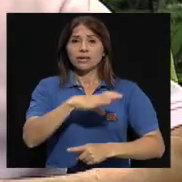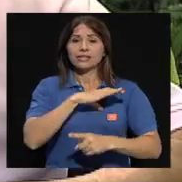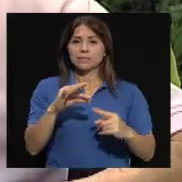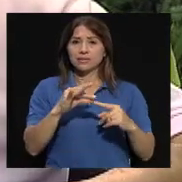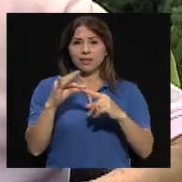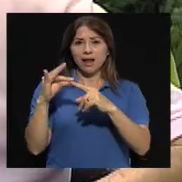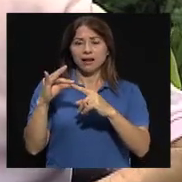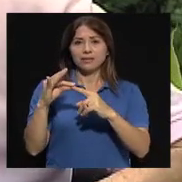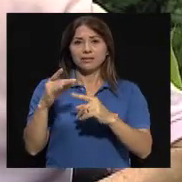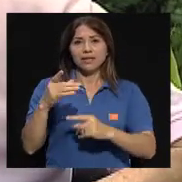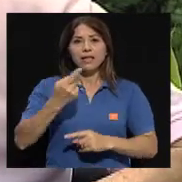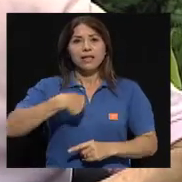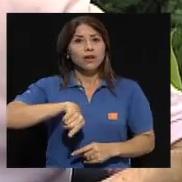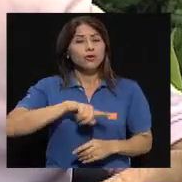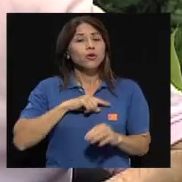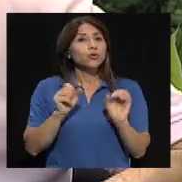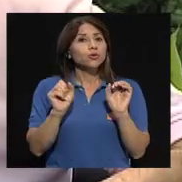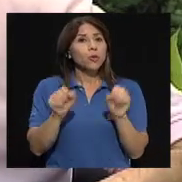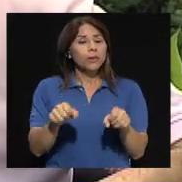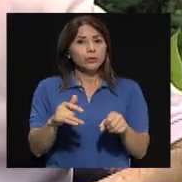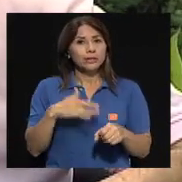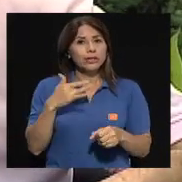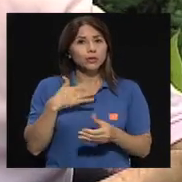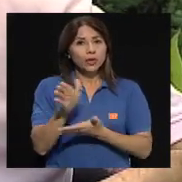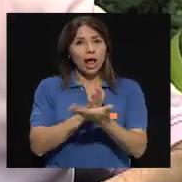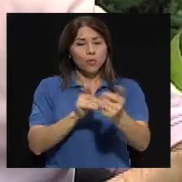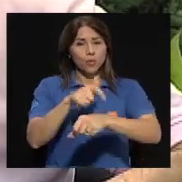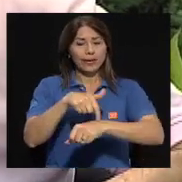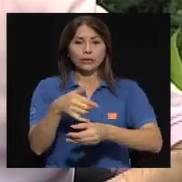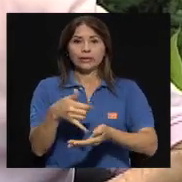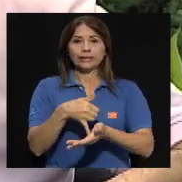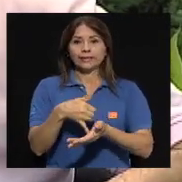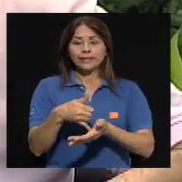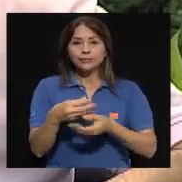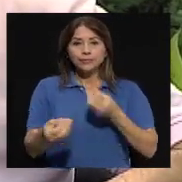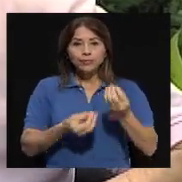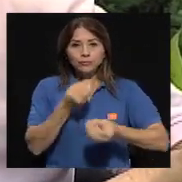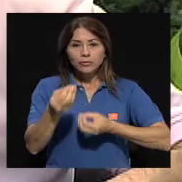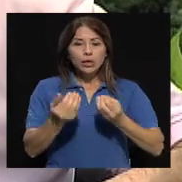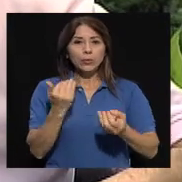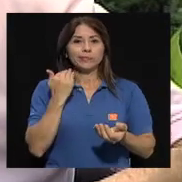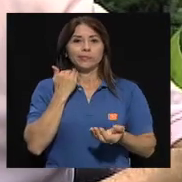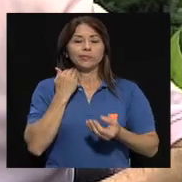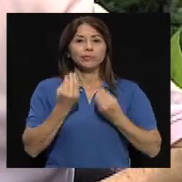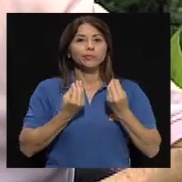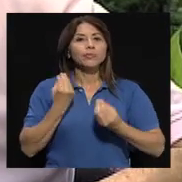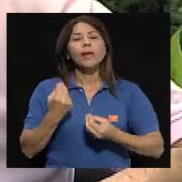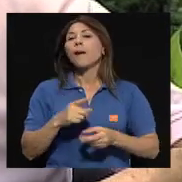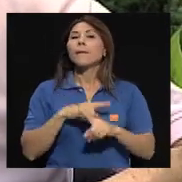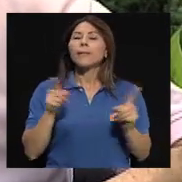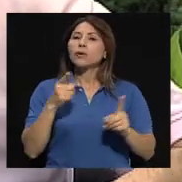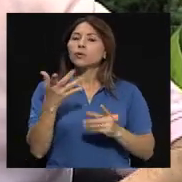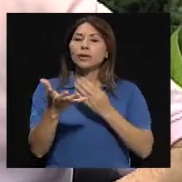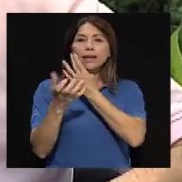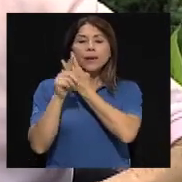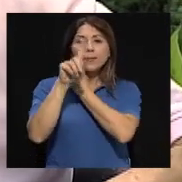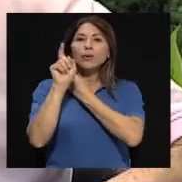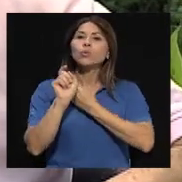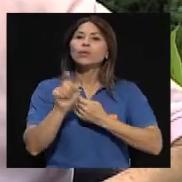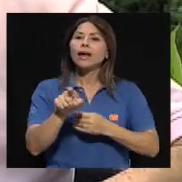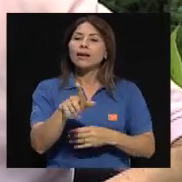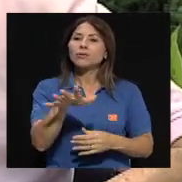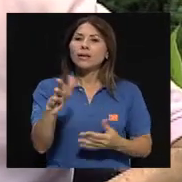ponen en diferentes grados de vulnerabilidad, pero sí quería preguntarle a su criterio, ¿cómo estamos como país? ¿Hemos